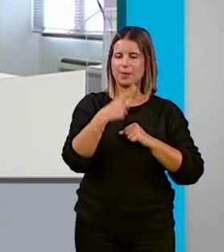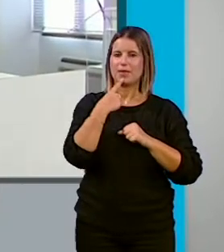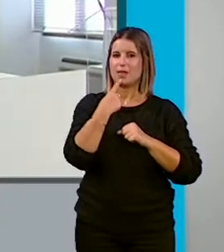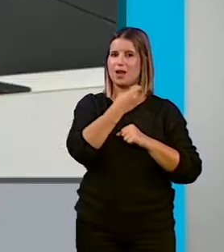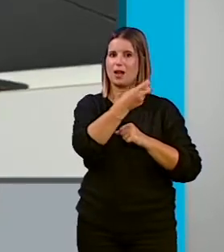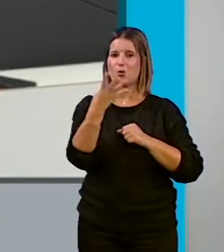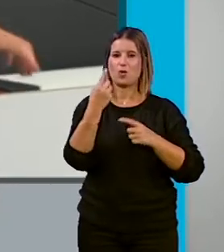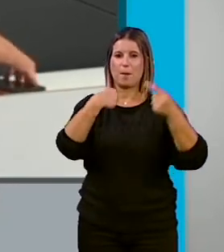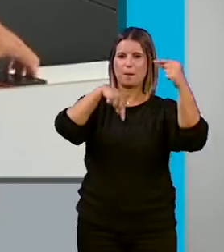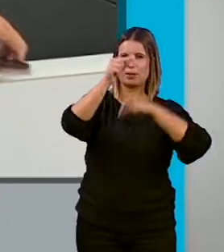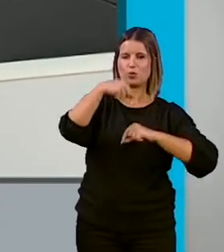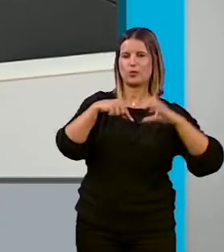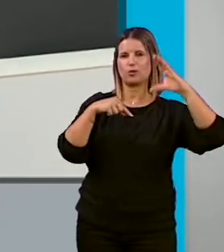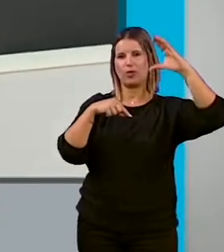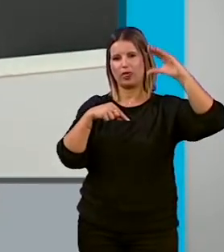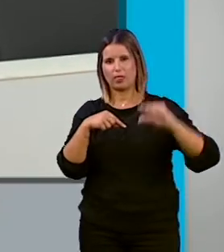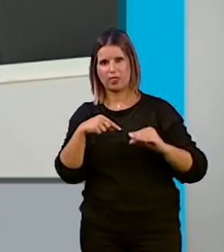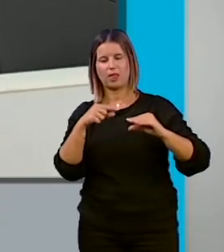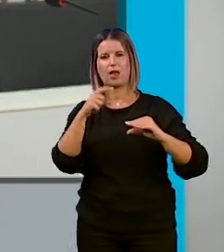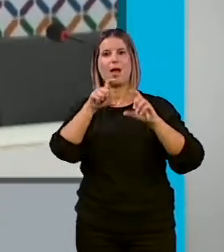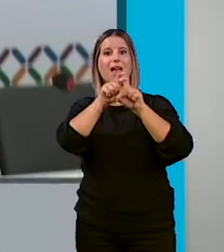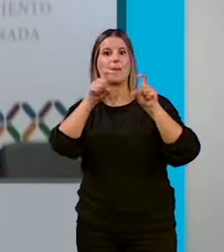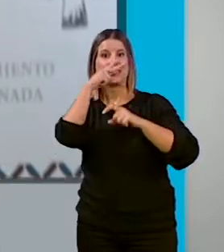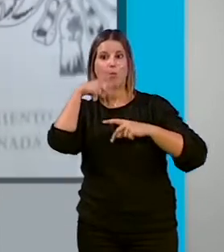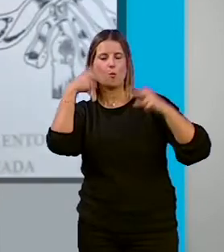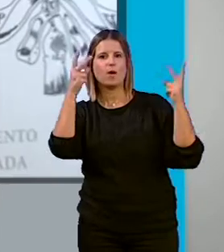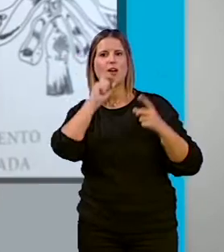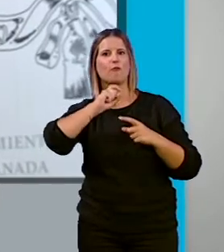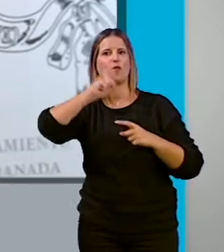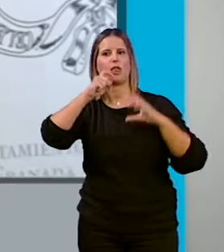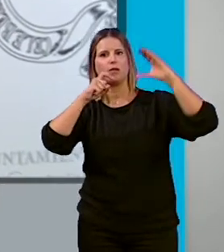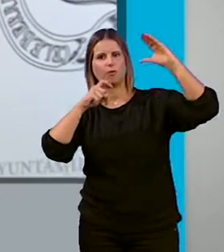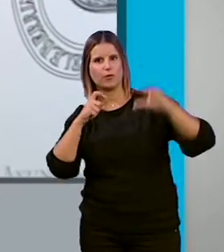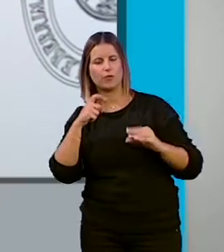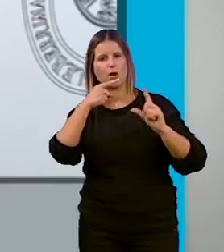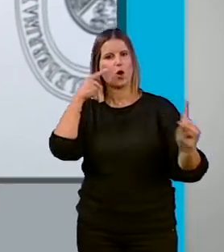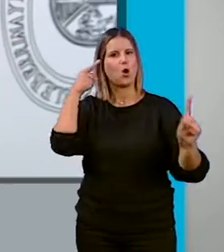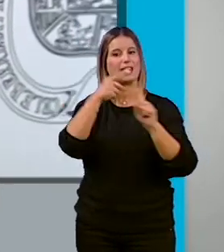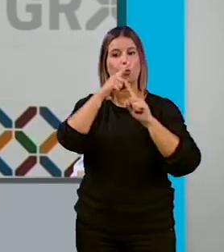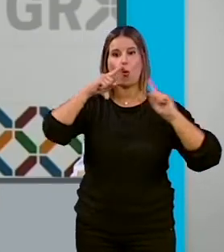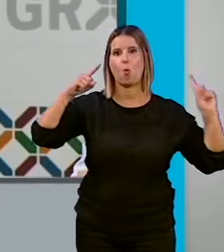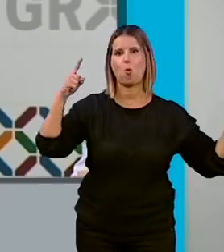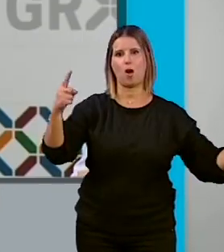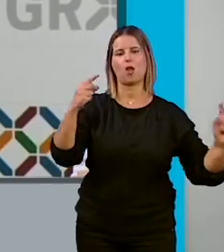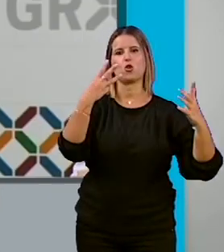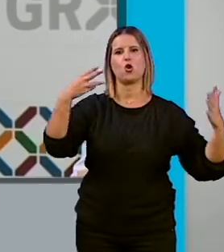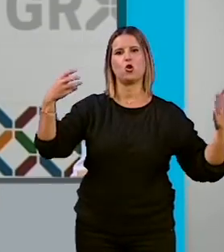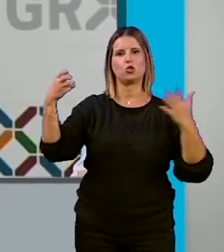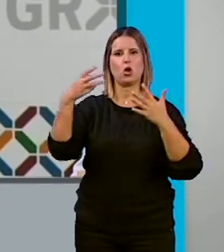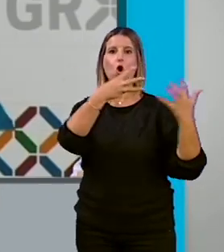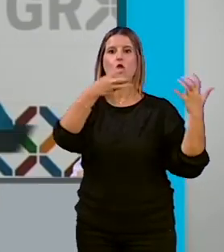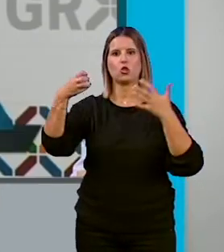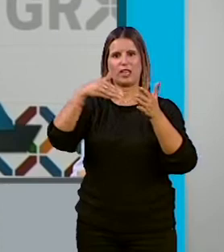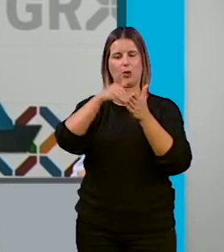partidas en empresas públicas o fundaciones con el objetivo de ahorrar 800.000 euros al año. Desde luego mantener